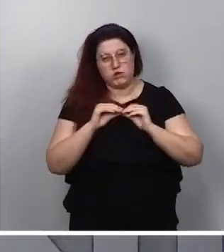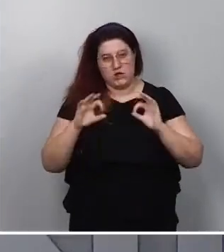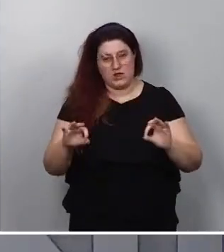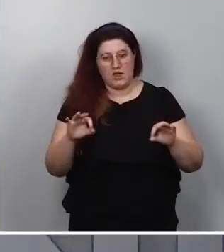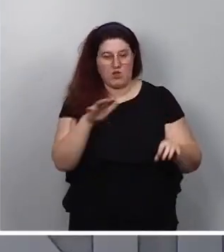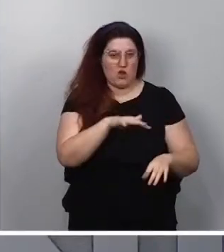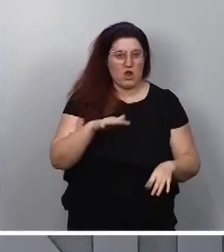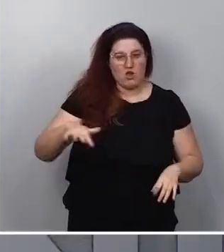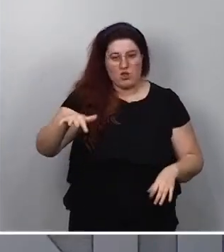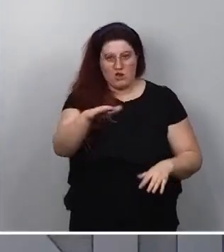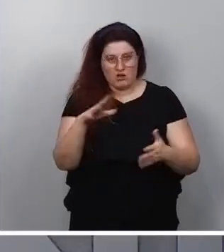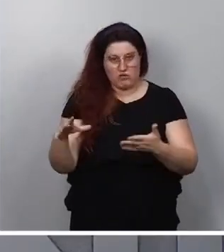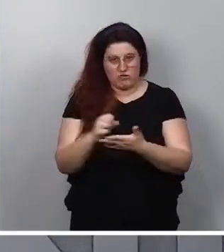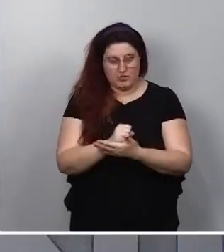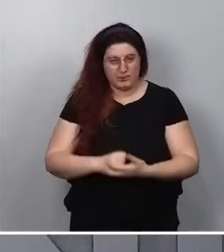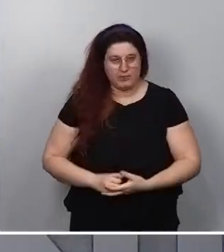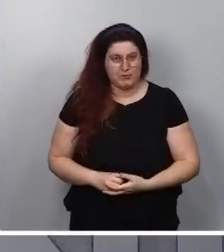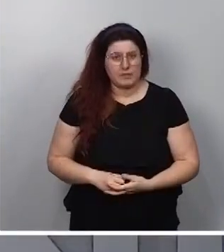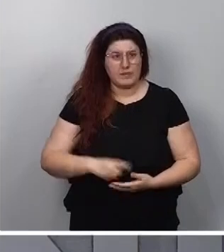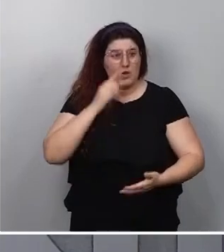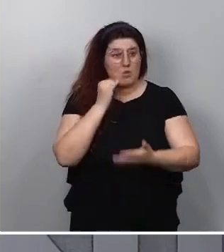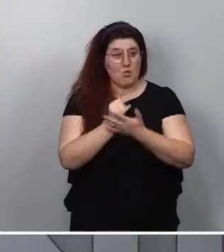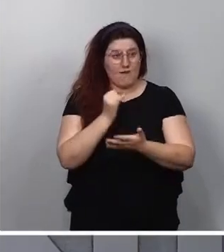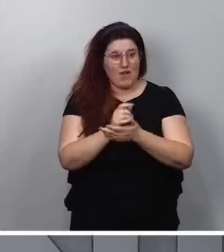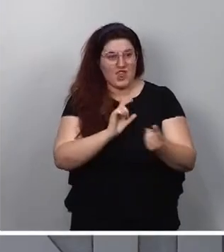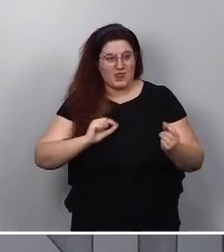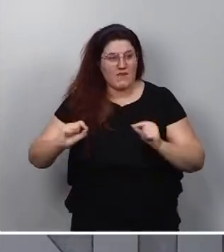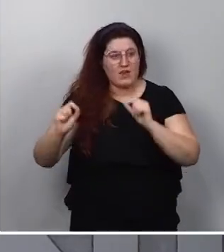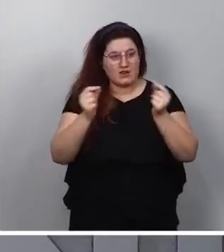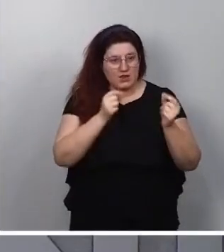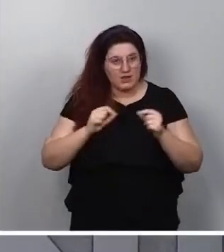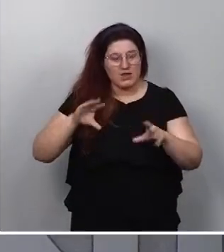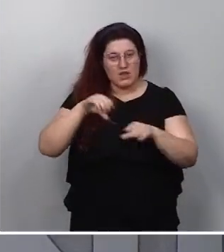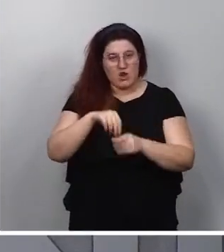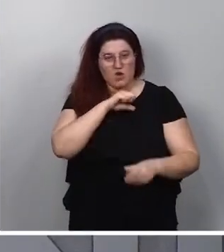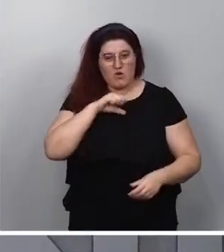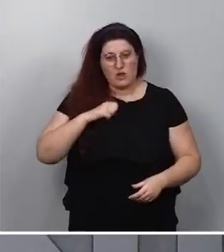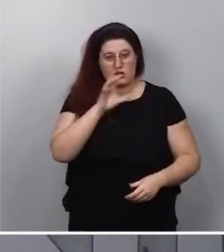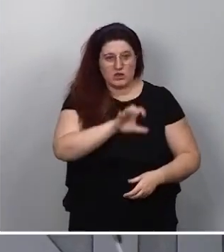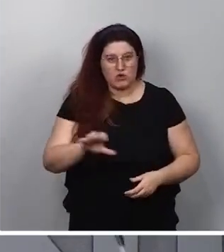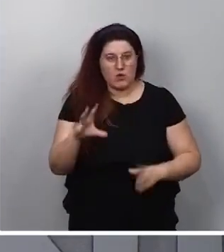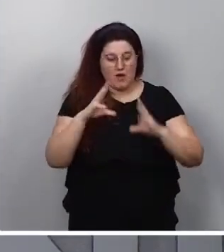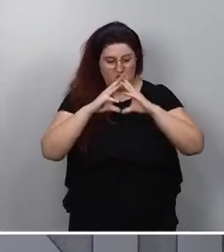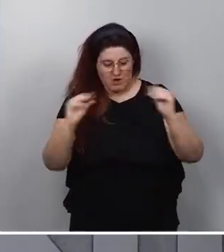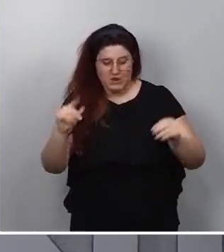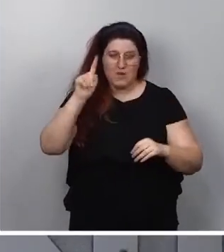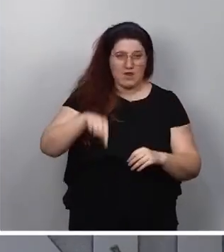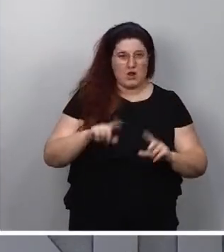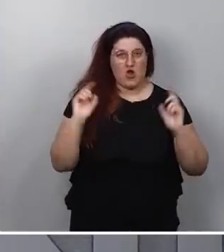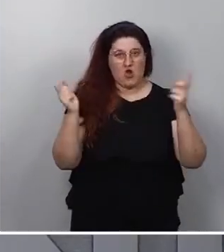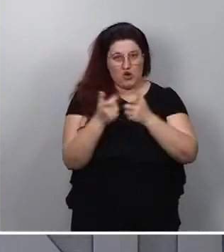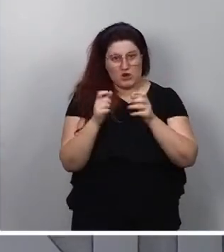territorios. Una prueba que ha sido ampliamente debatida con las comunidades autónomas, con las universidades, con los órganos de los rectores,